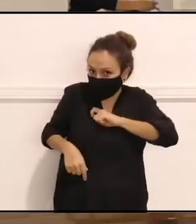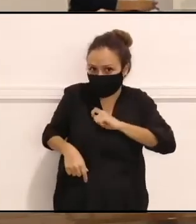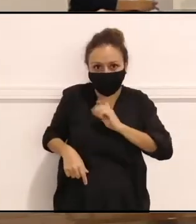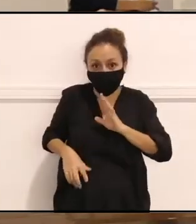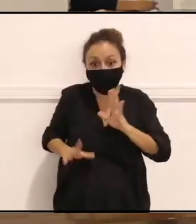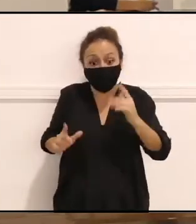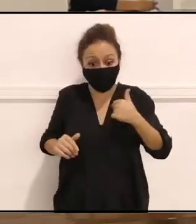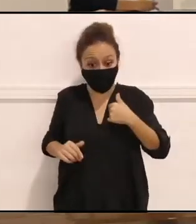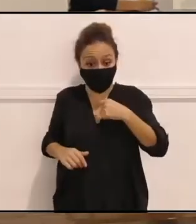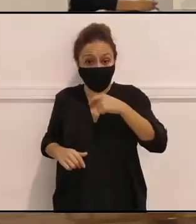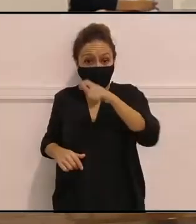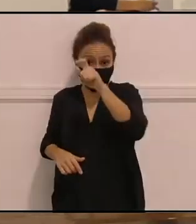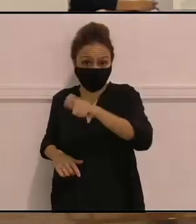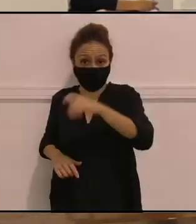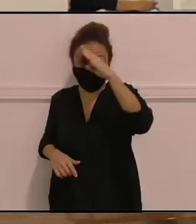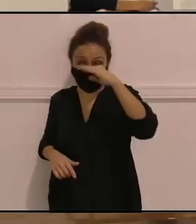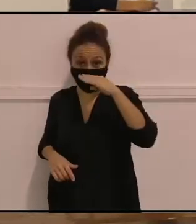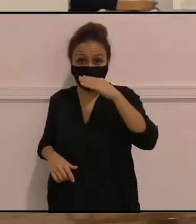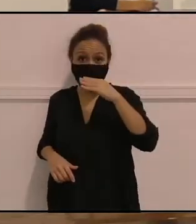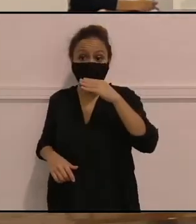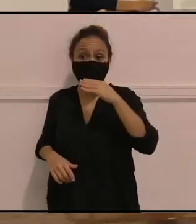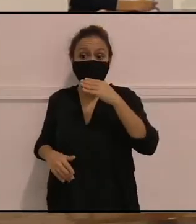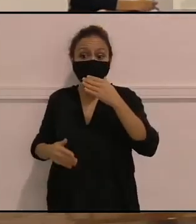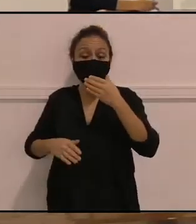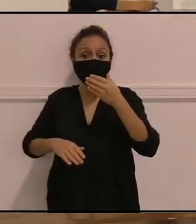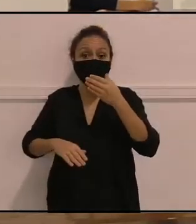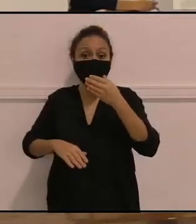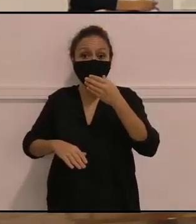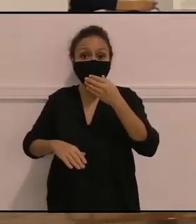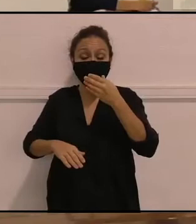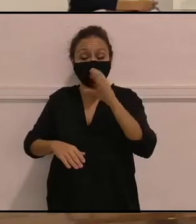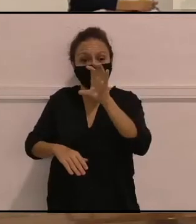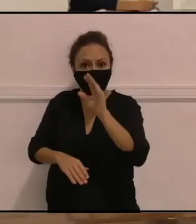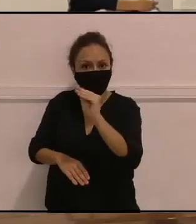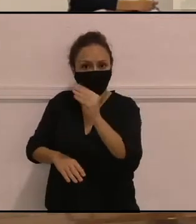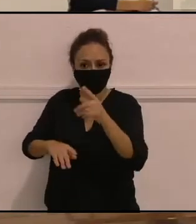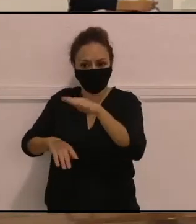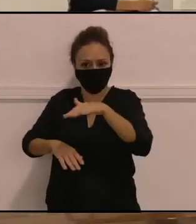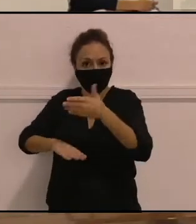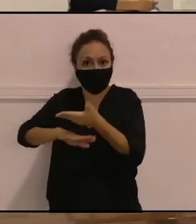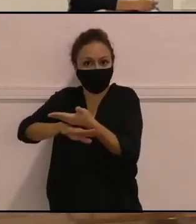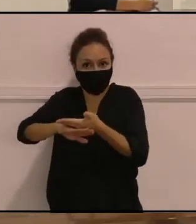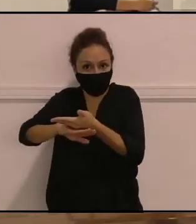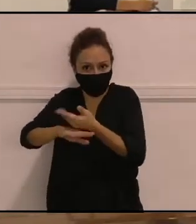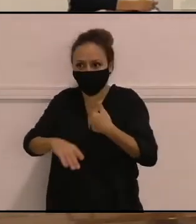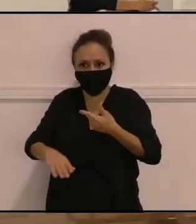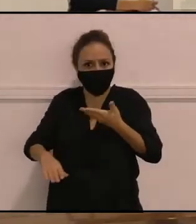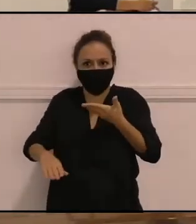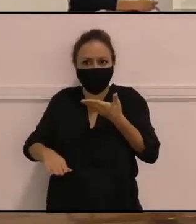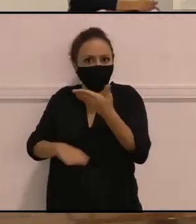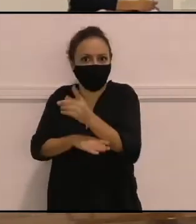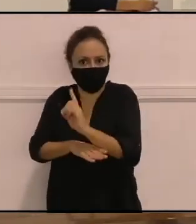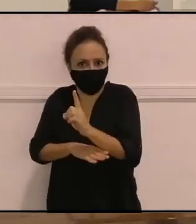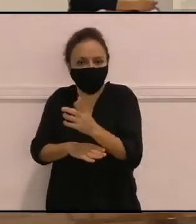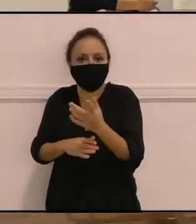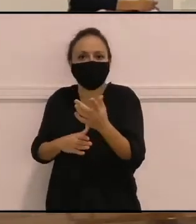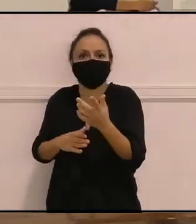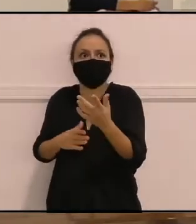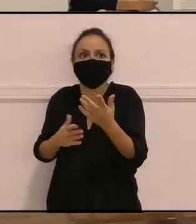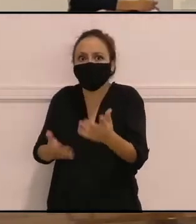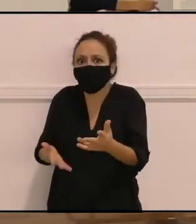mi padre, que es pero seguramente ahí también me sentiría fuera de lugar, ¿no? Porque es como que estás en un limbo, ¿no? Entonces,